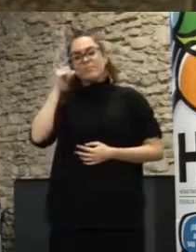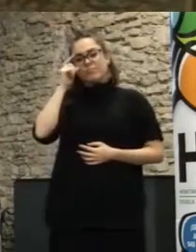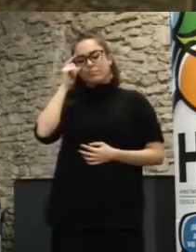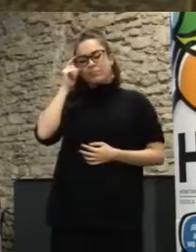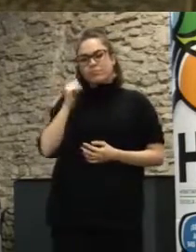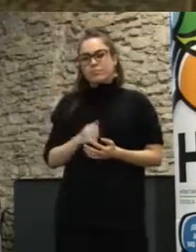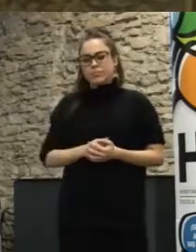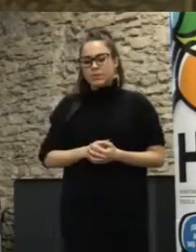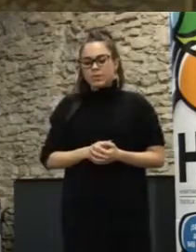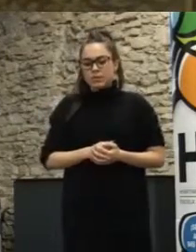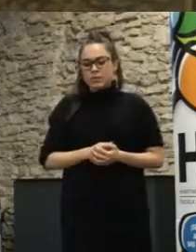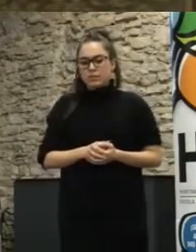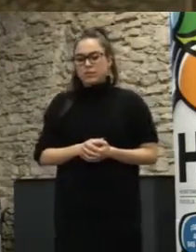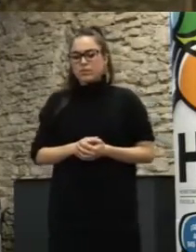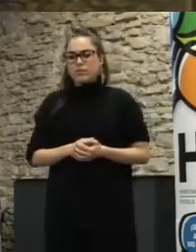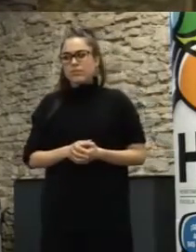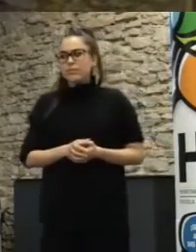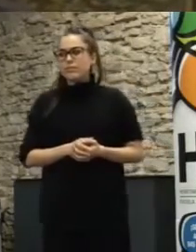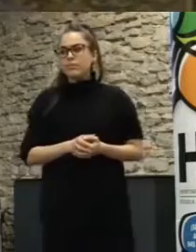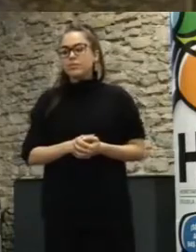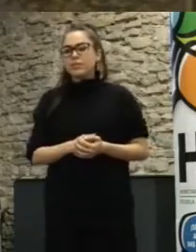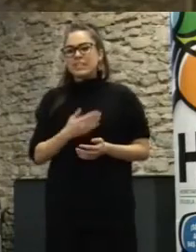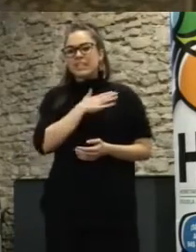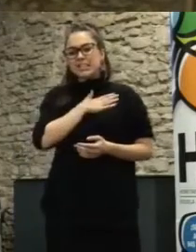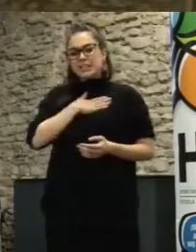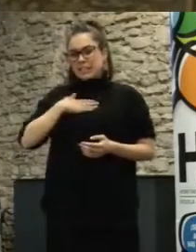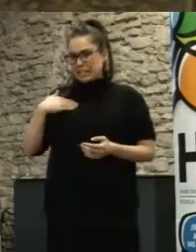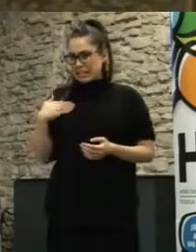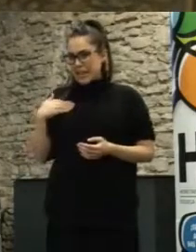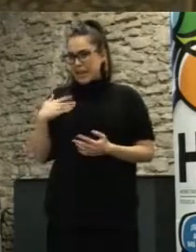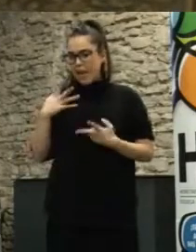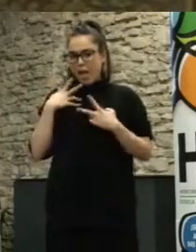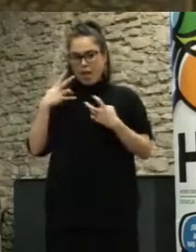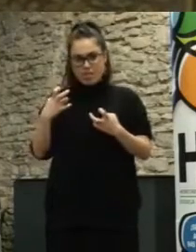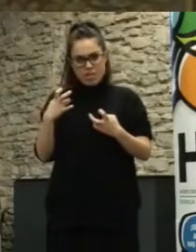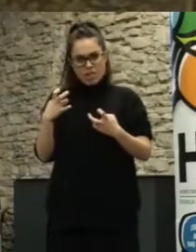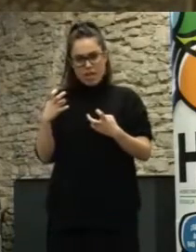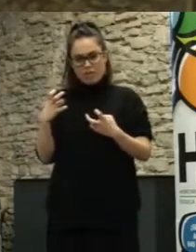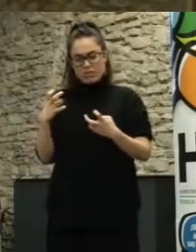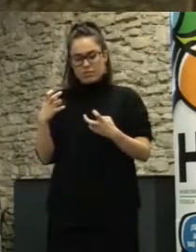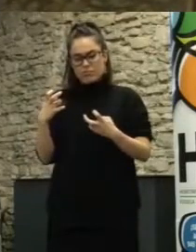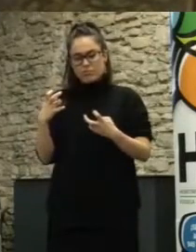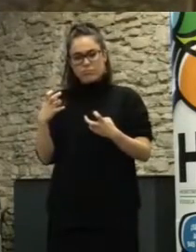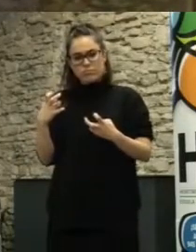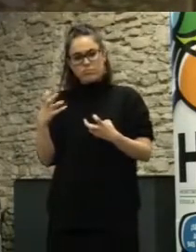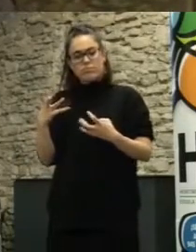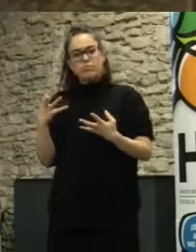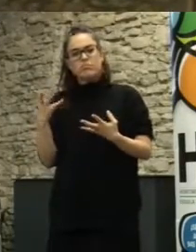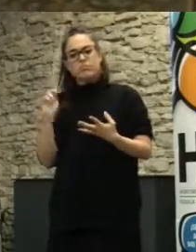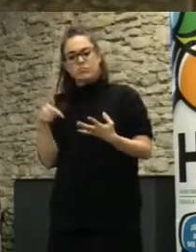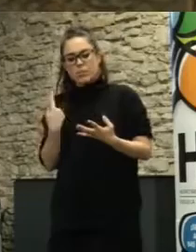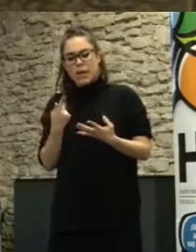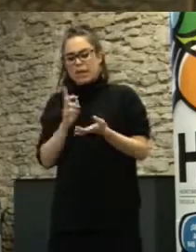tiene ideas para aportar en un ámbito de estos y pones a ciudadanos y pones algún desarrollo